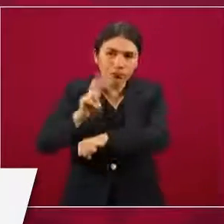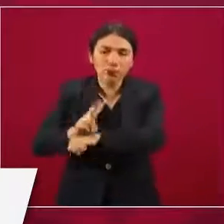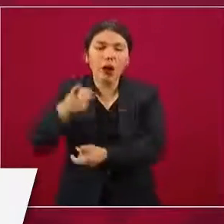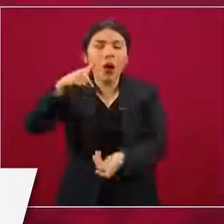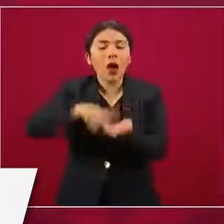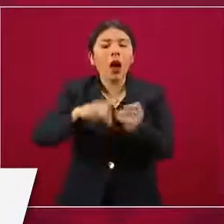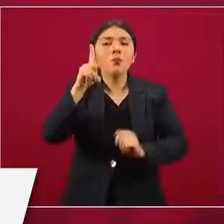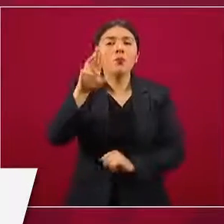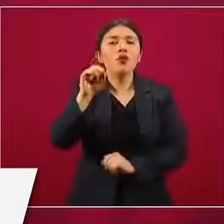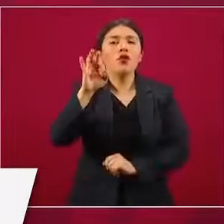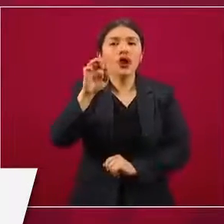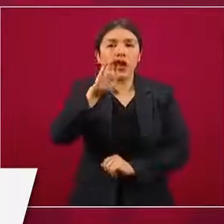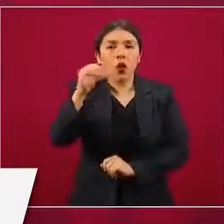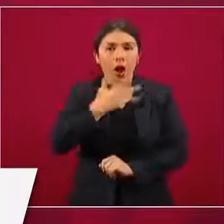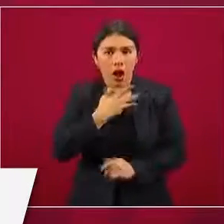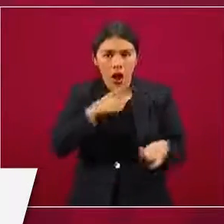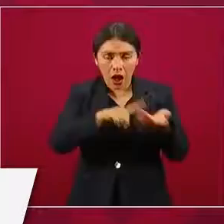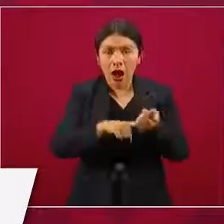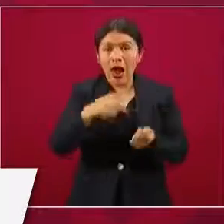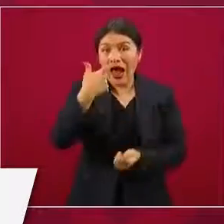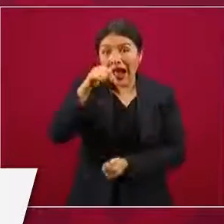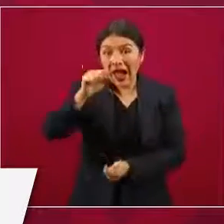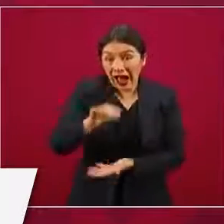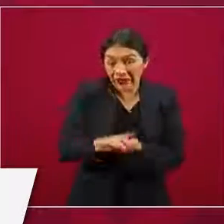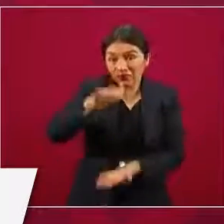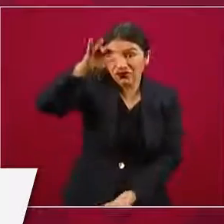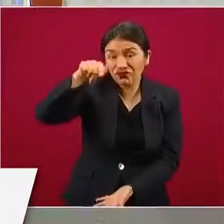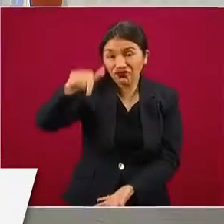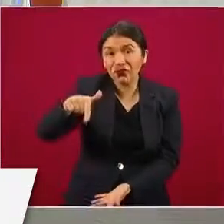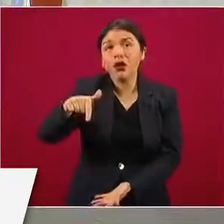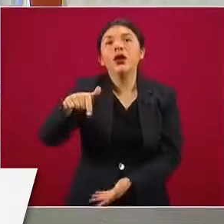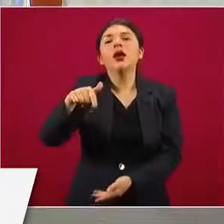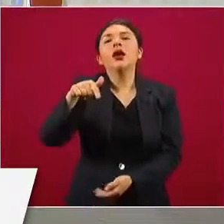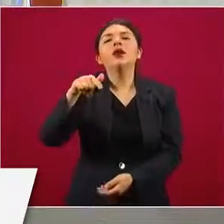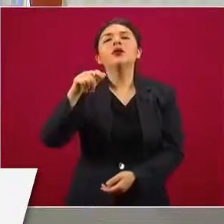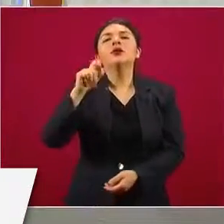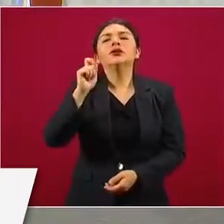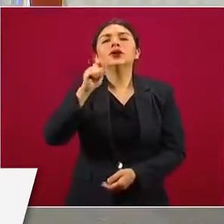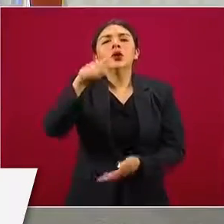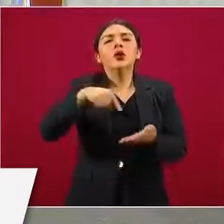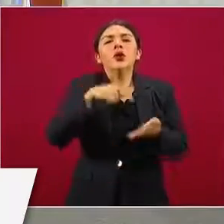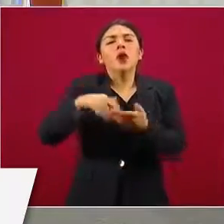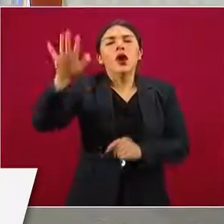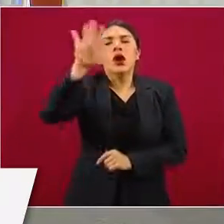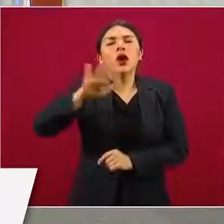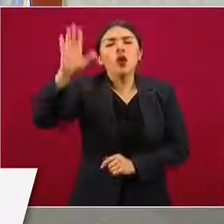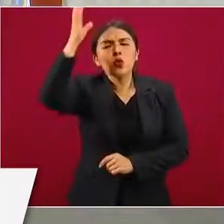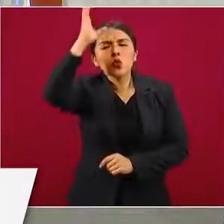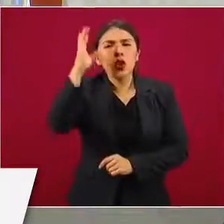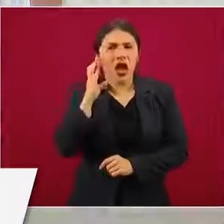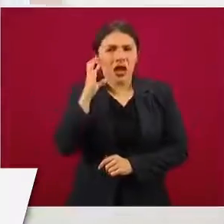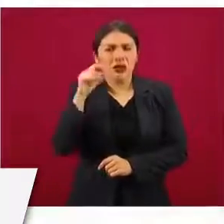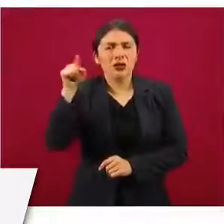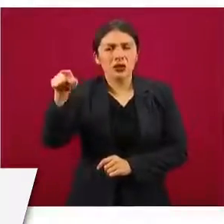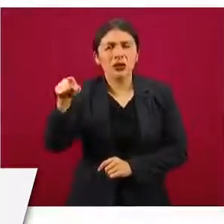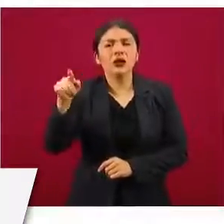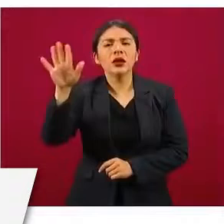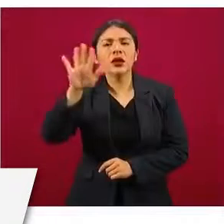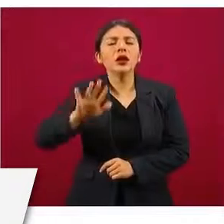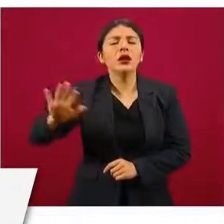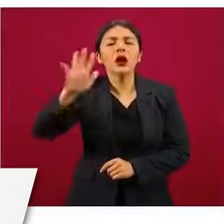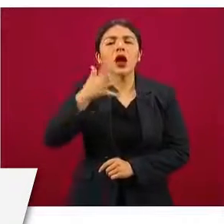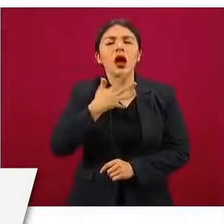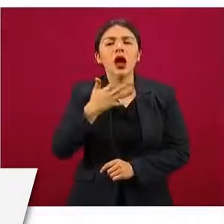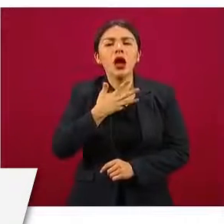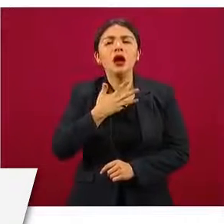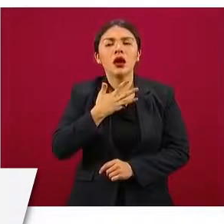página de Profeco, para tanque estacionario en la región de Culiacán, Sinaloa, en la Pacífico,